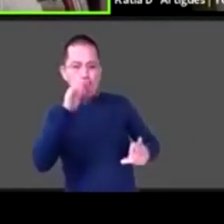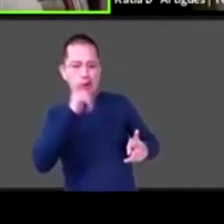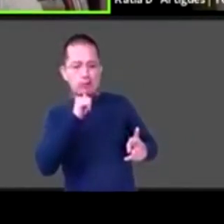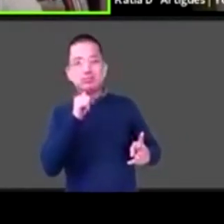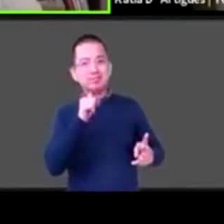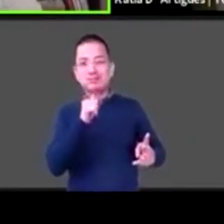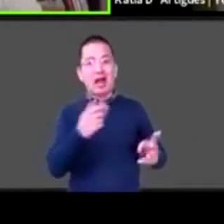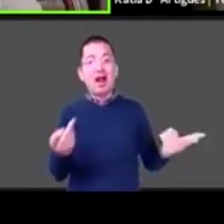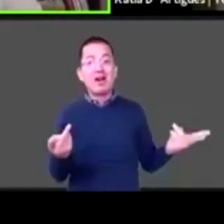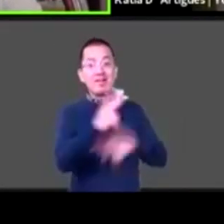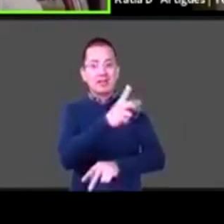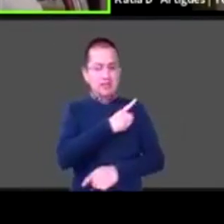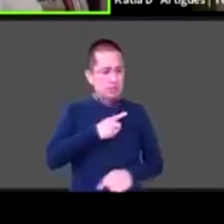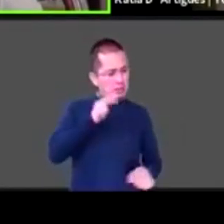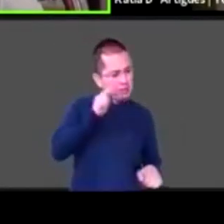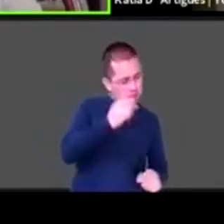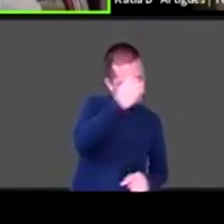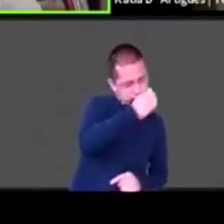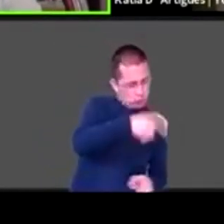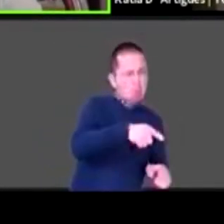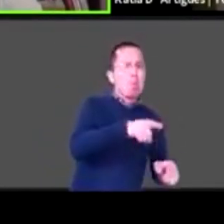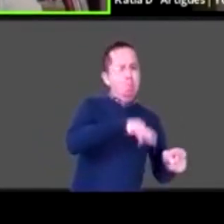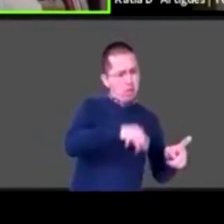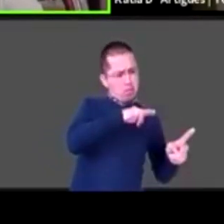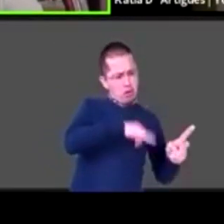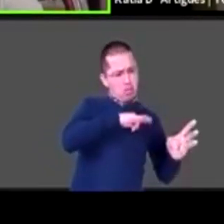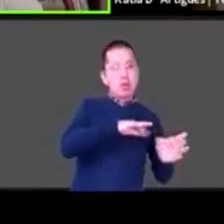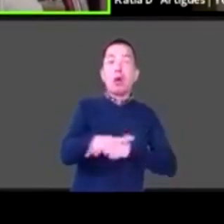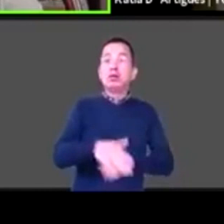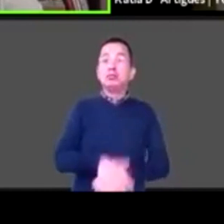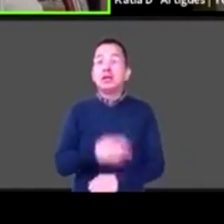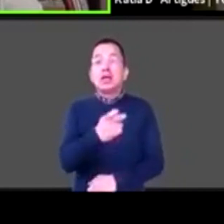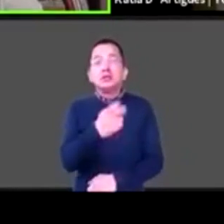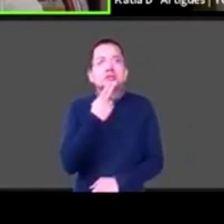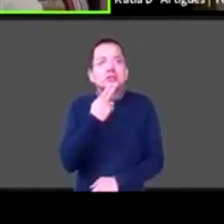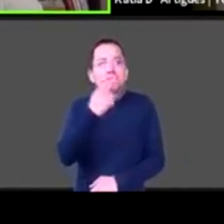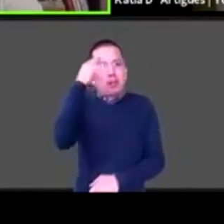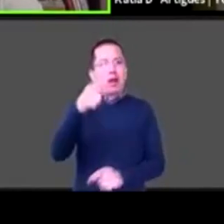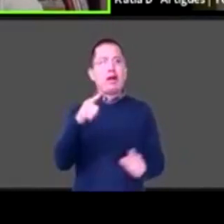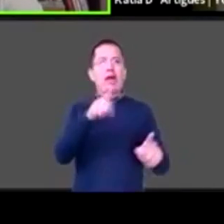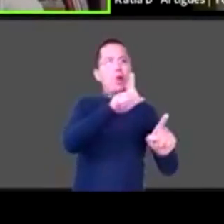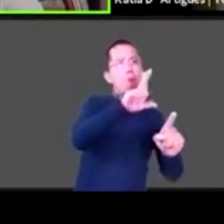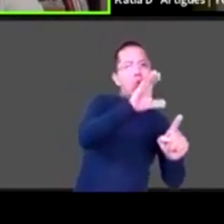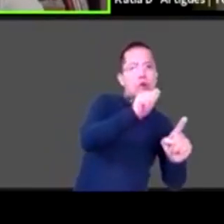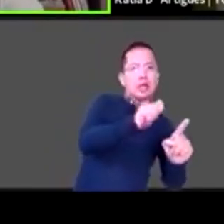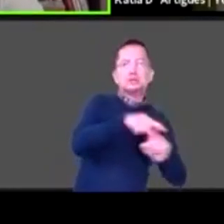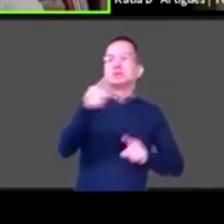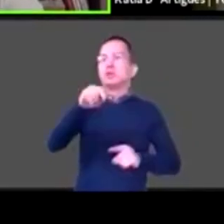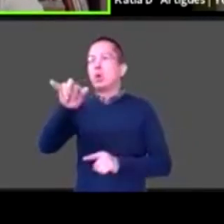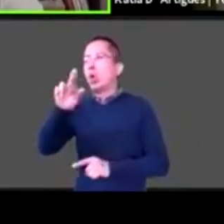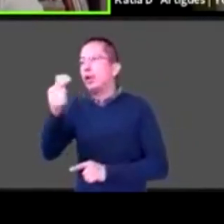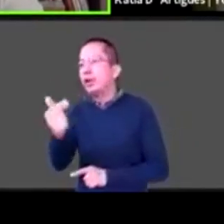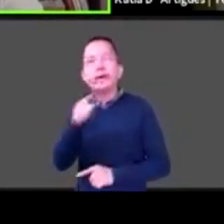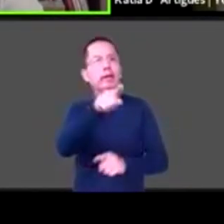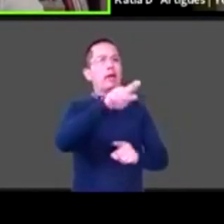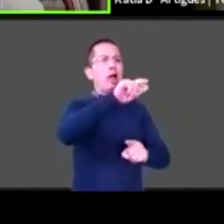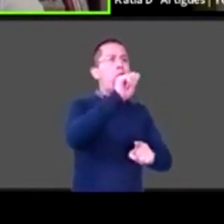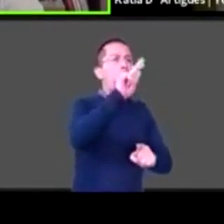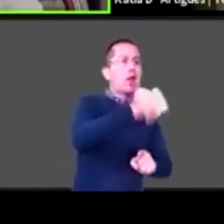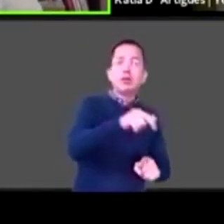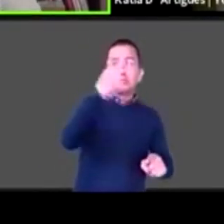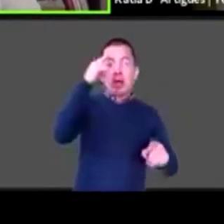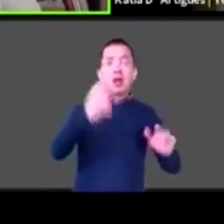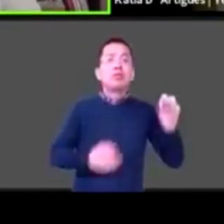y eso aplica para Luca aplica para Jorge aplica para Juventino para Alan y aplica para el 100% de los mexicanos